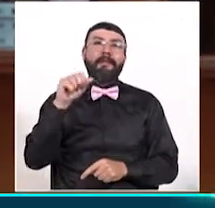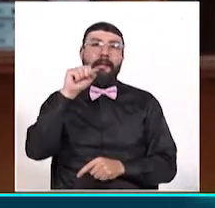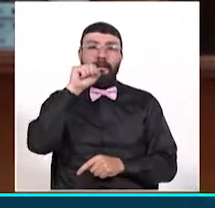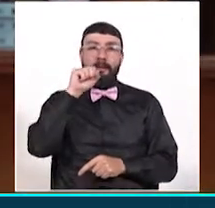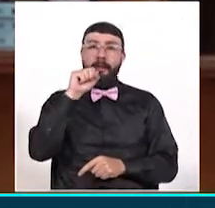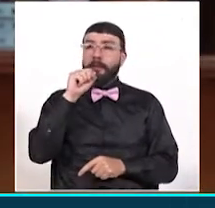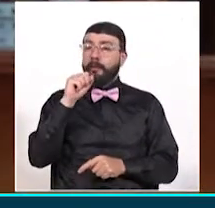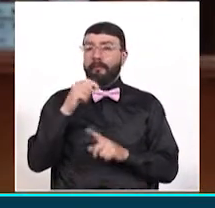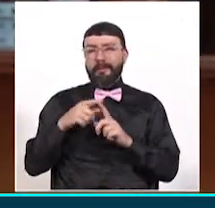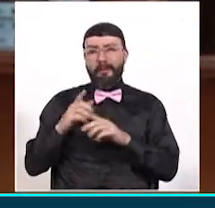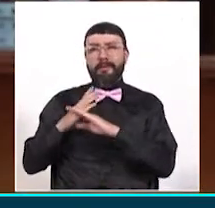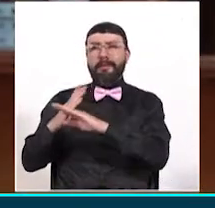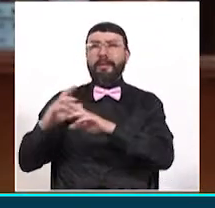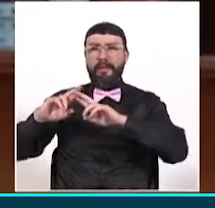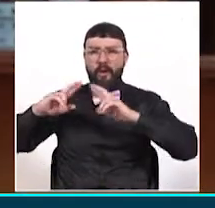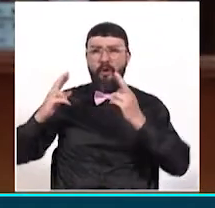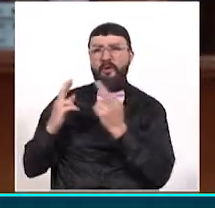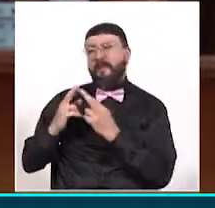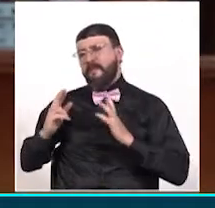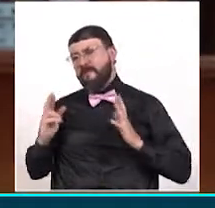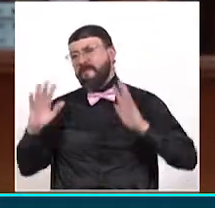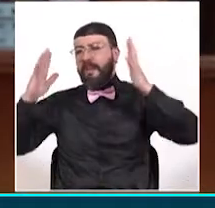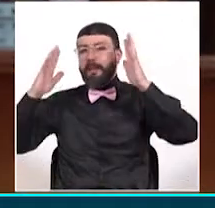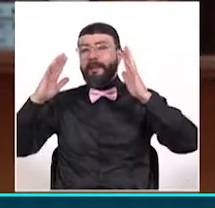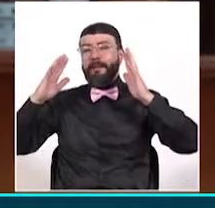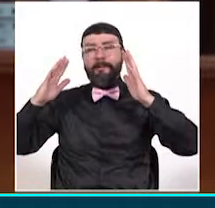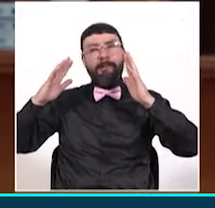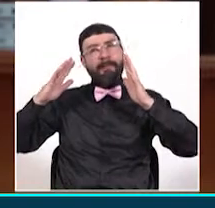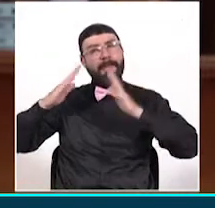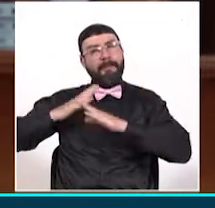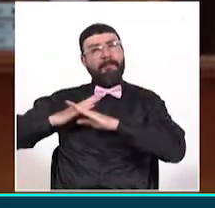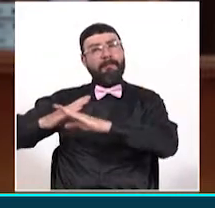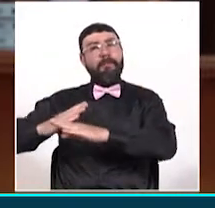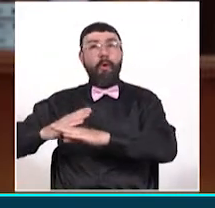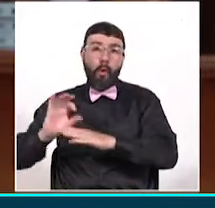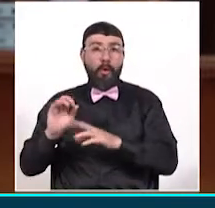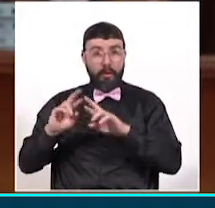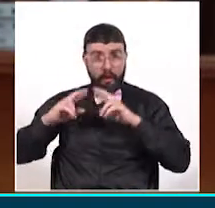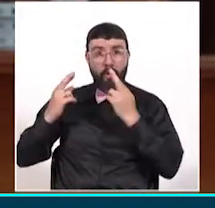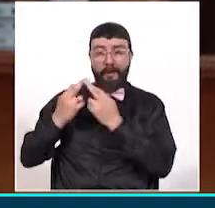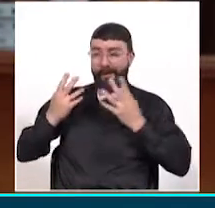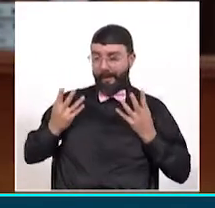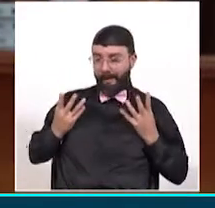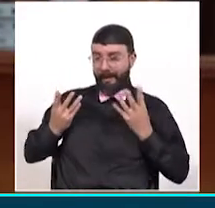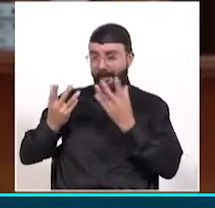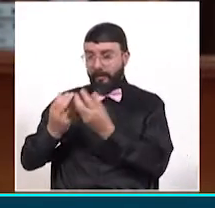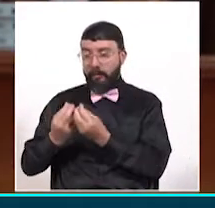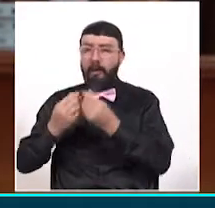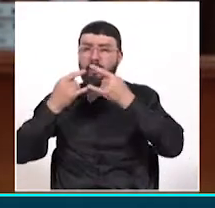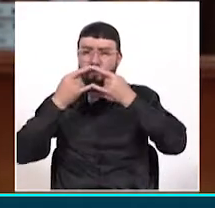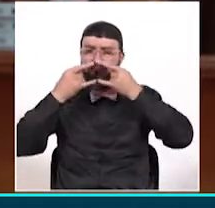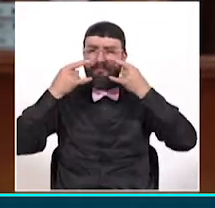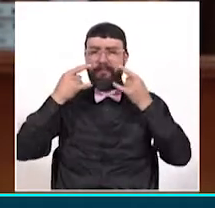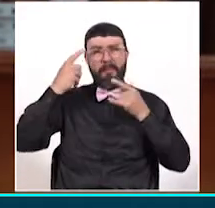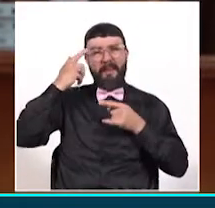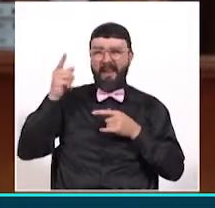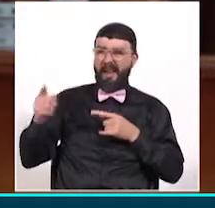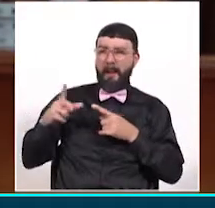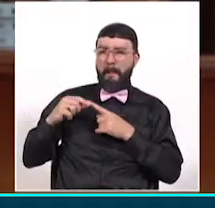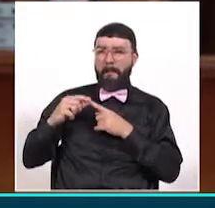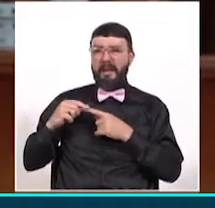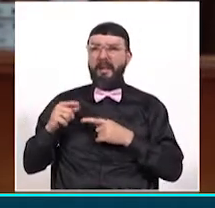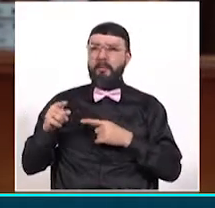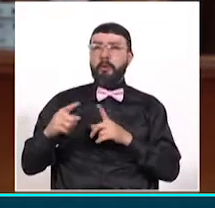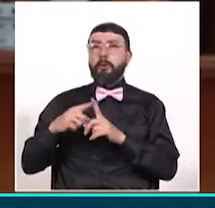reuniones familiares o si vamos a hacer reuniones familiares, utilicemos todas las medidas de autocuidado. A veces creemos que el primo, el tío, el